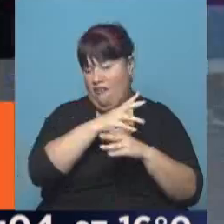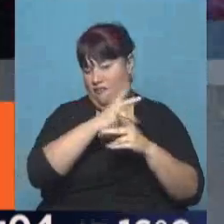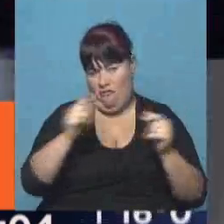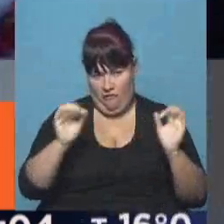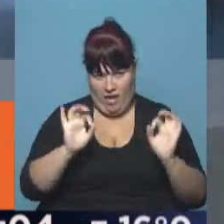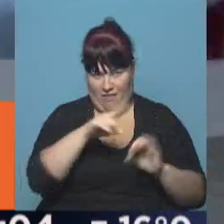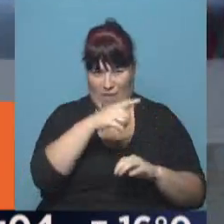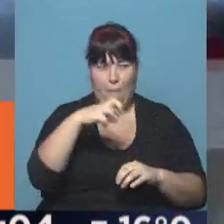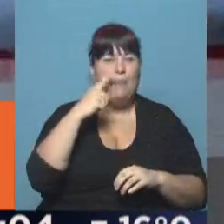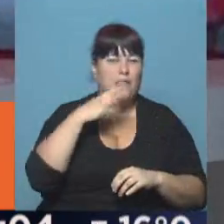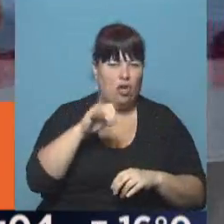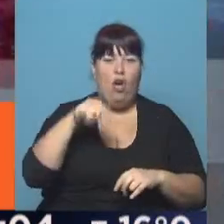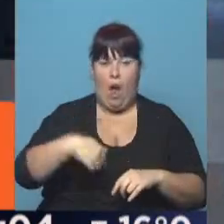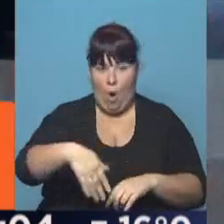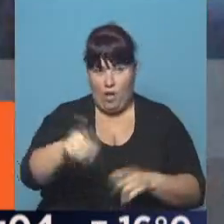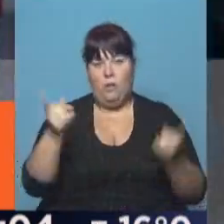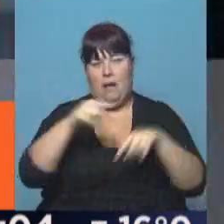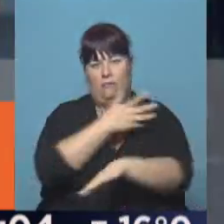concluido. En instantes estamos ampliando.